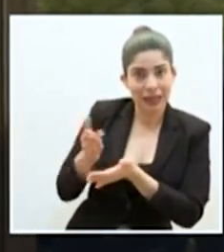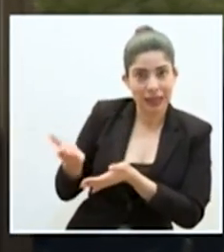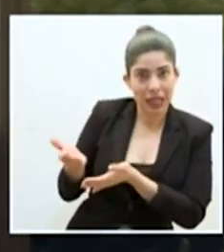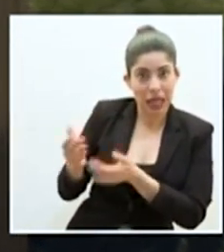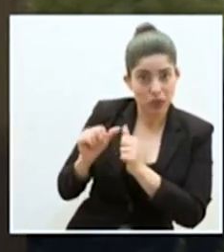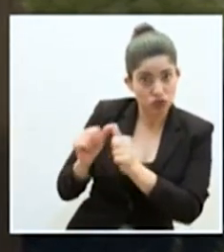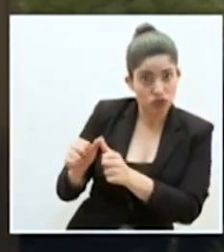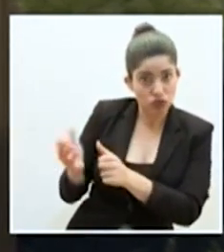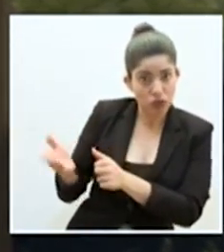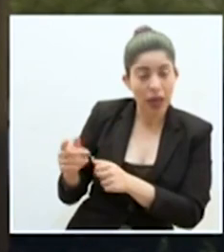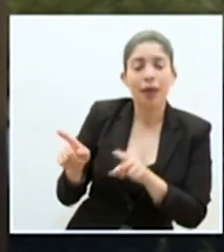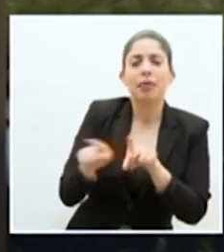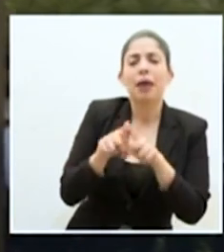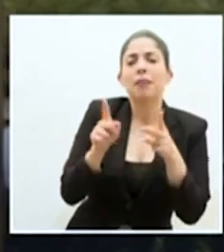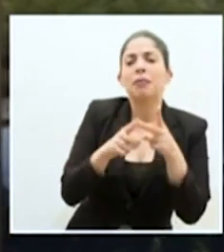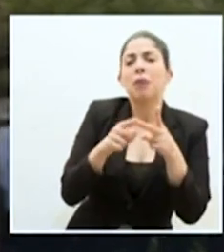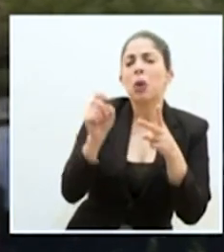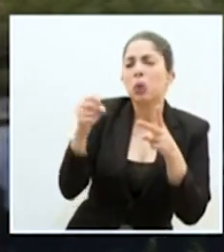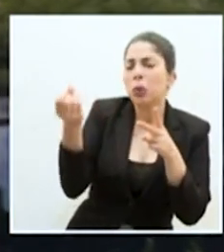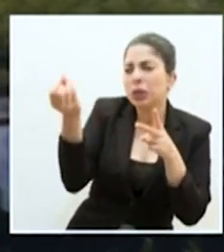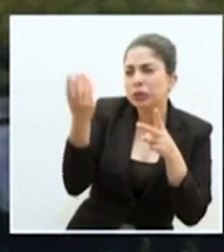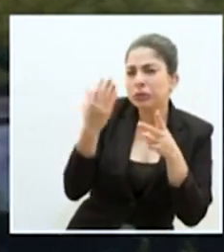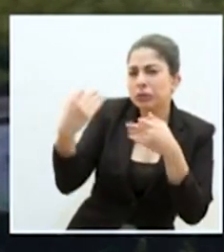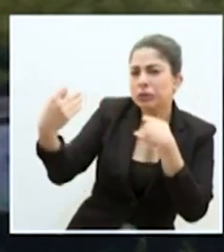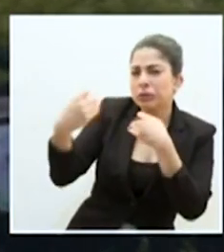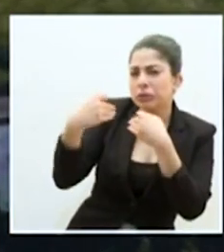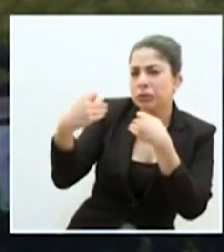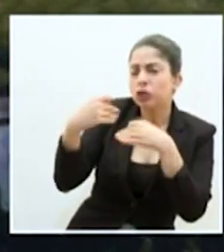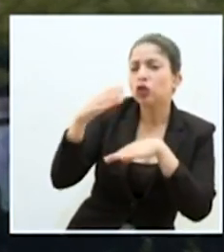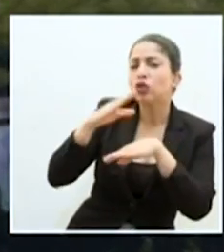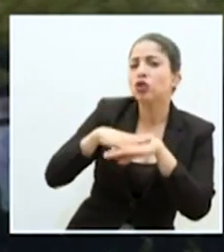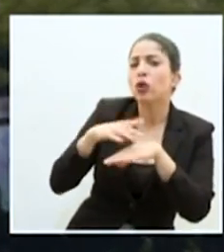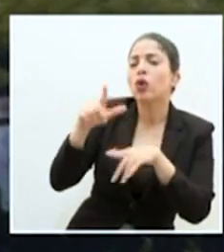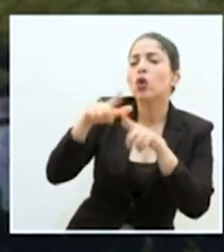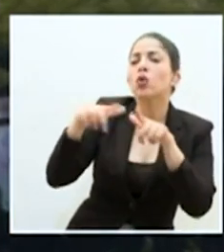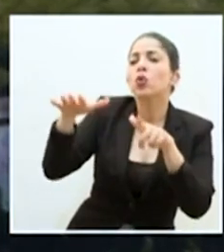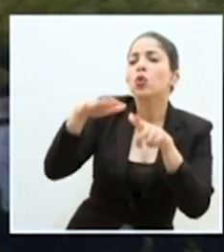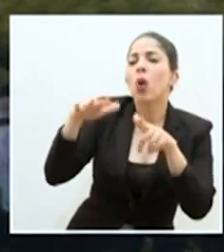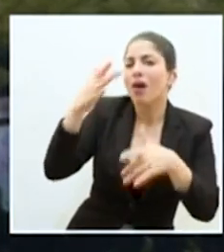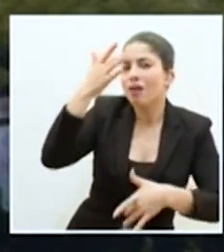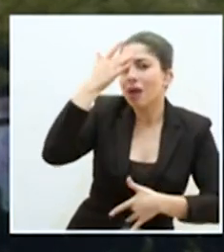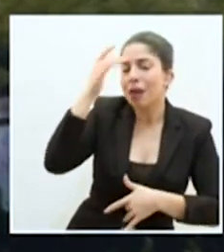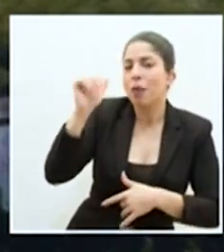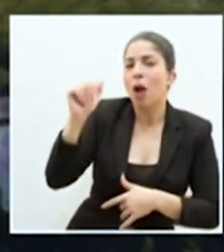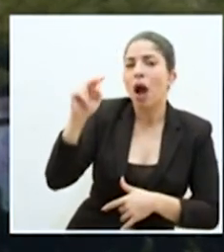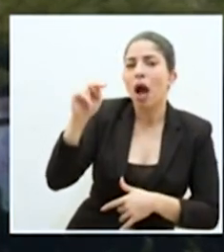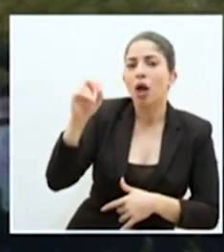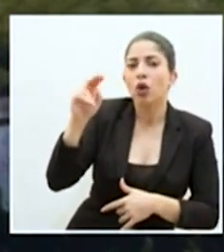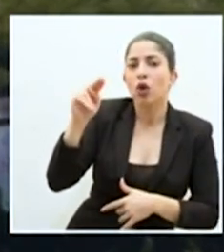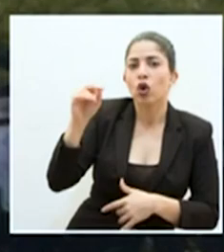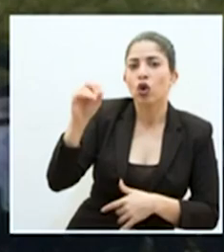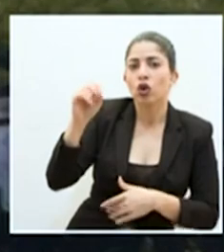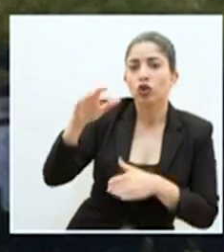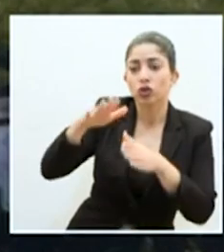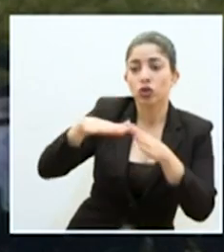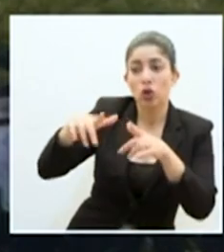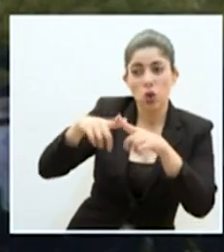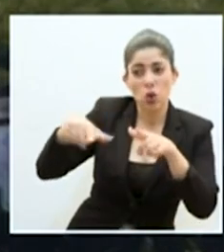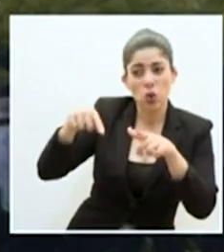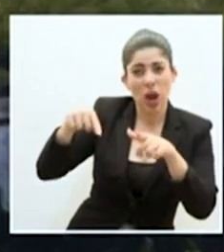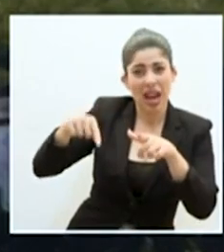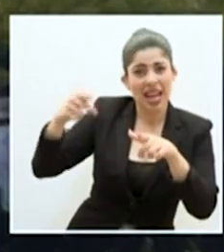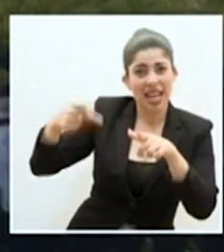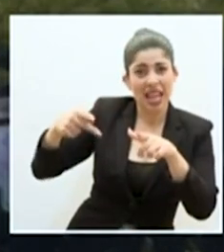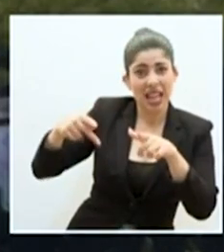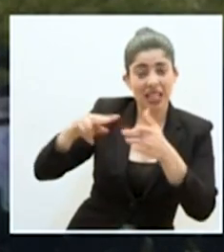También quería ver si nos podía detallar un poquito sobre los casos en los anonos y si al ser una zona de mayor riesgo va a